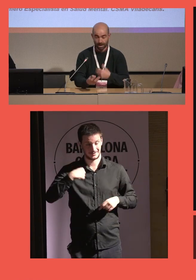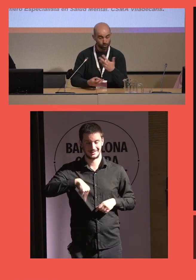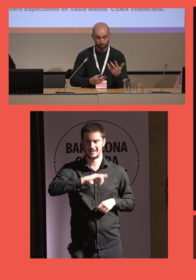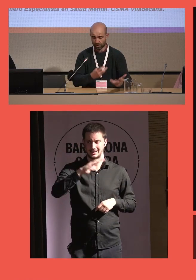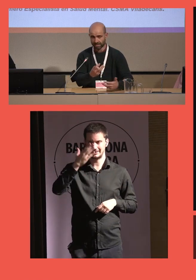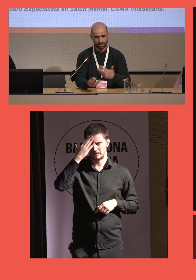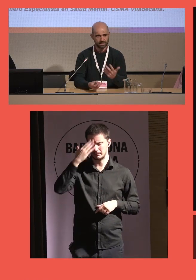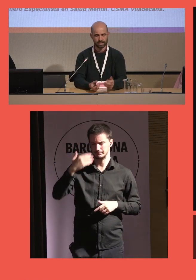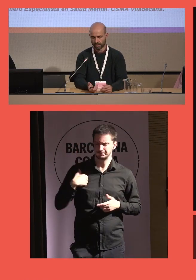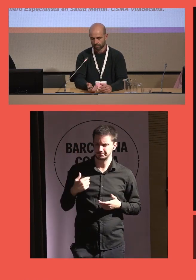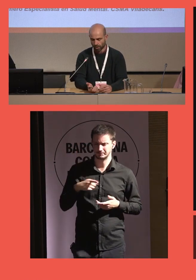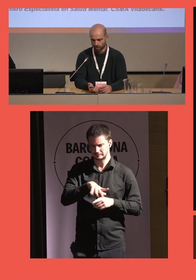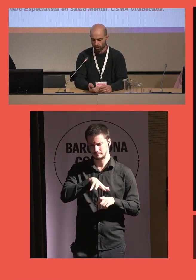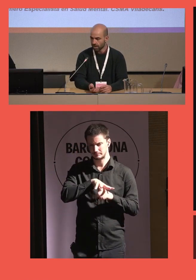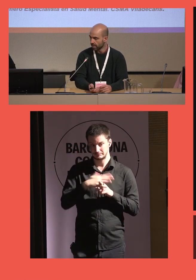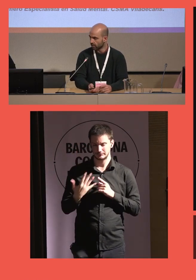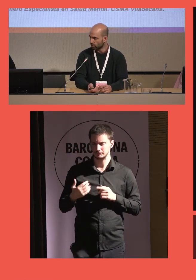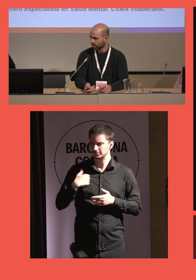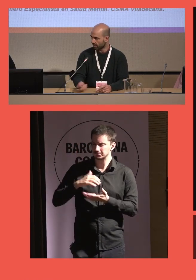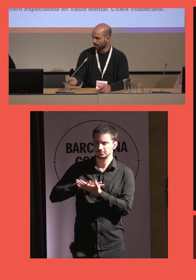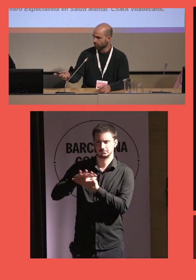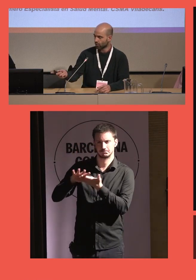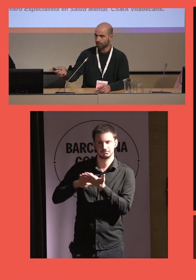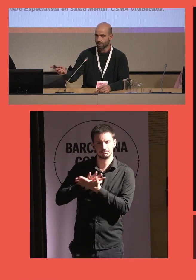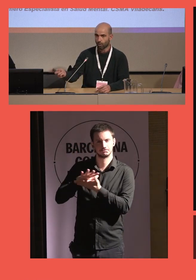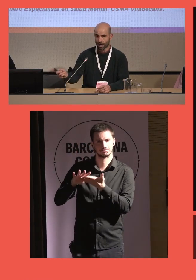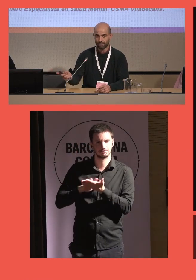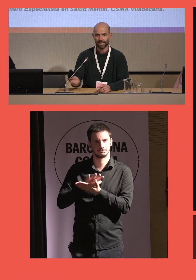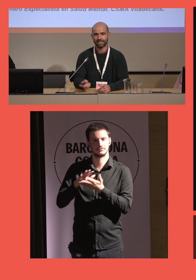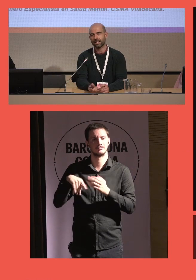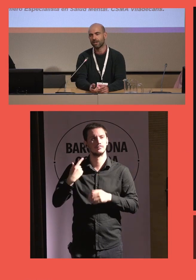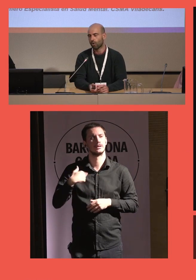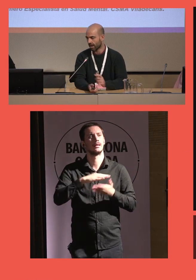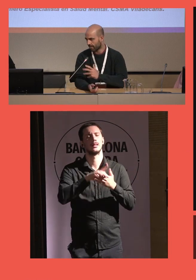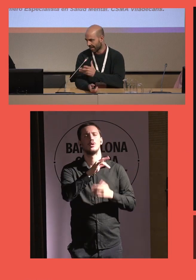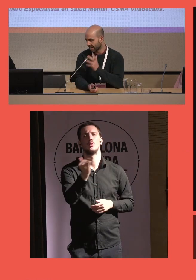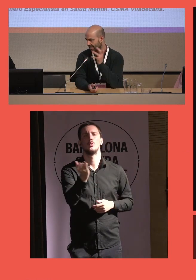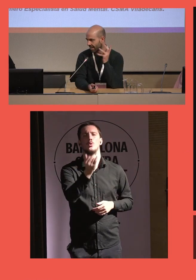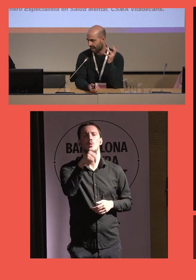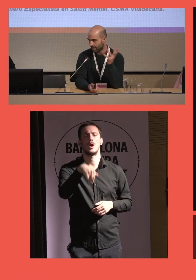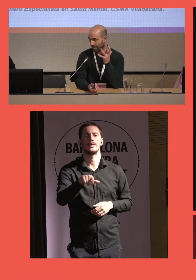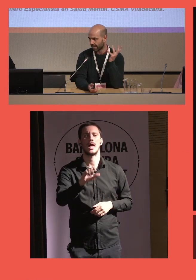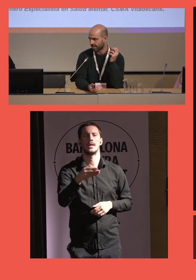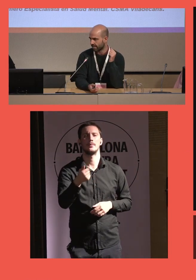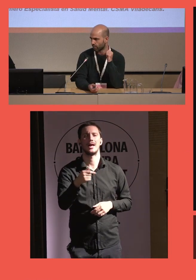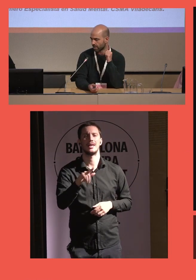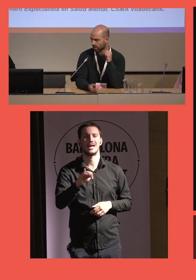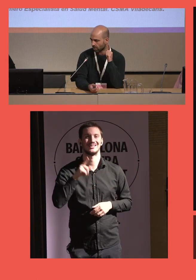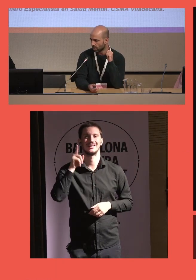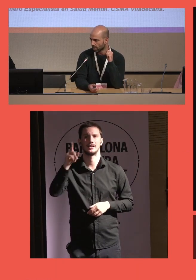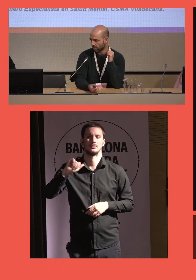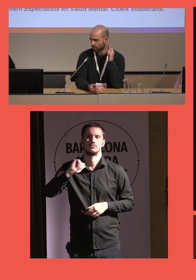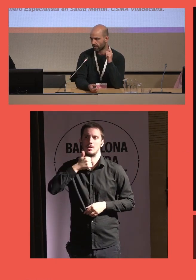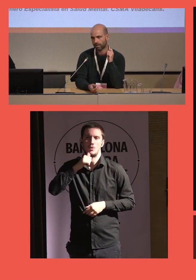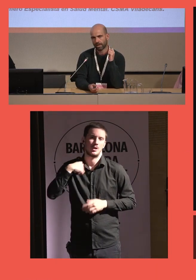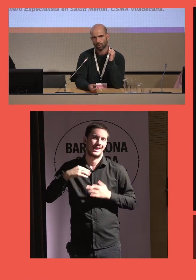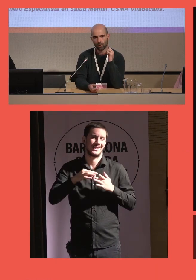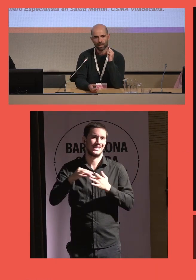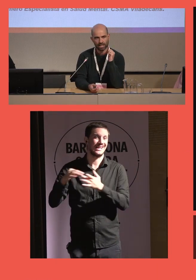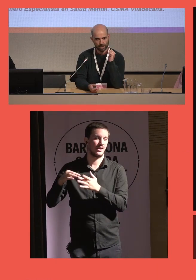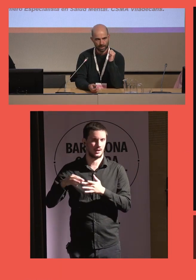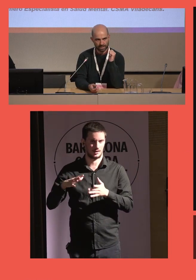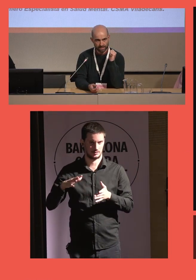primaria hablábamos constantemente de esta situación y entonces hablamos con Juan Albalate. Juan Albalate es el alma mater de este proyecto, que es un